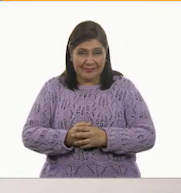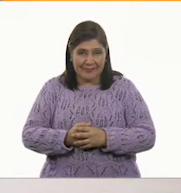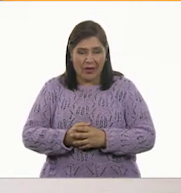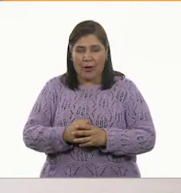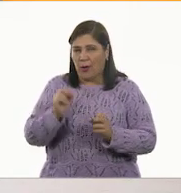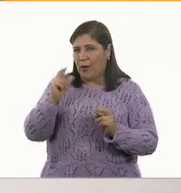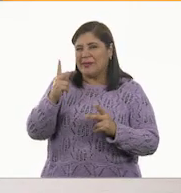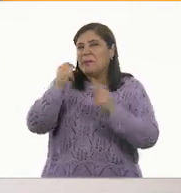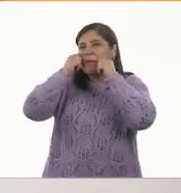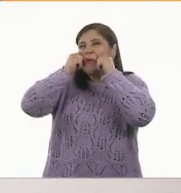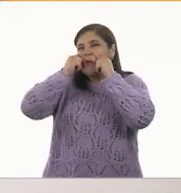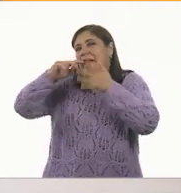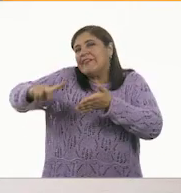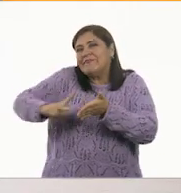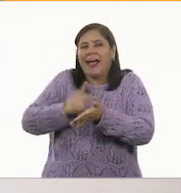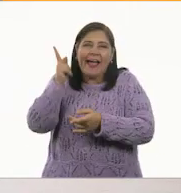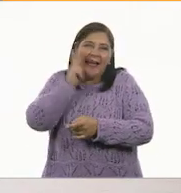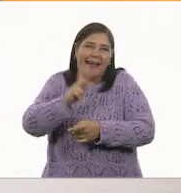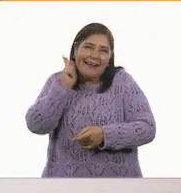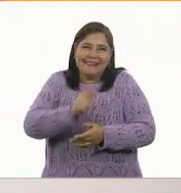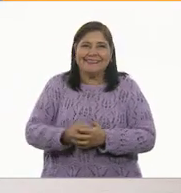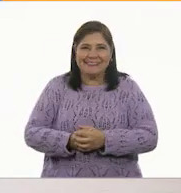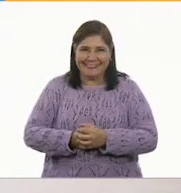Ok, no importa. Lo podemos volver a intentar.